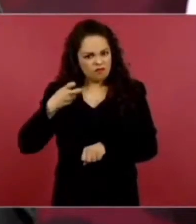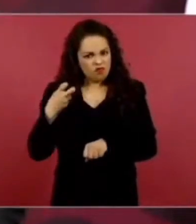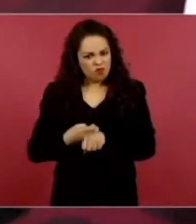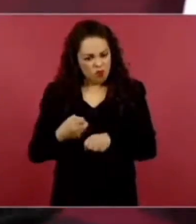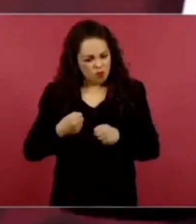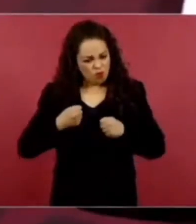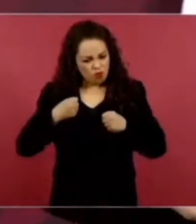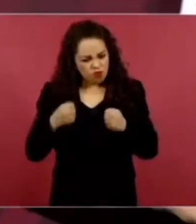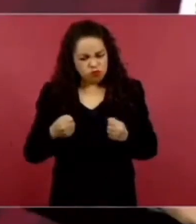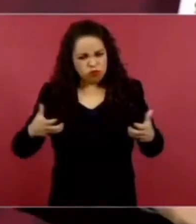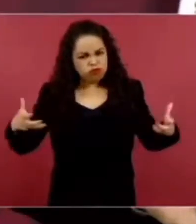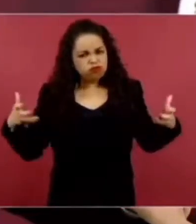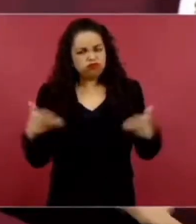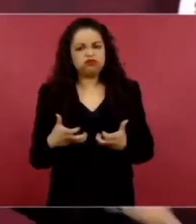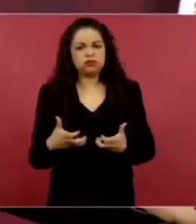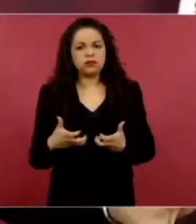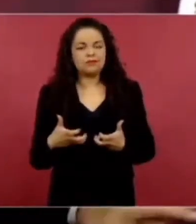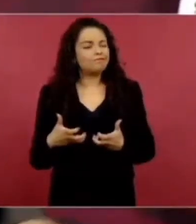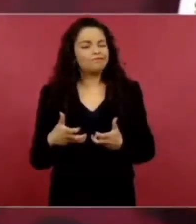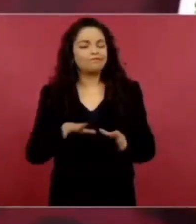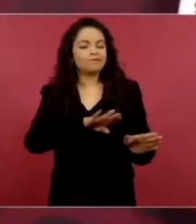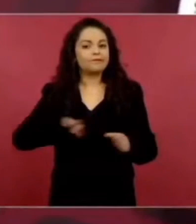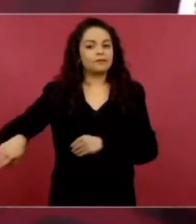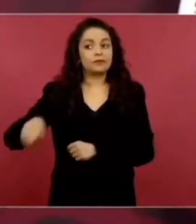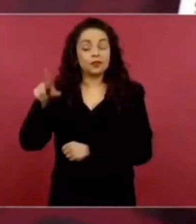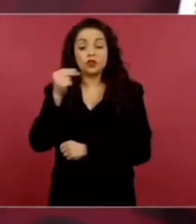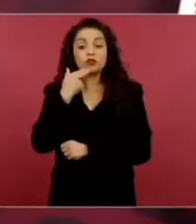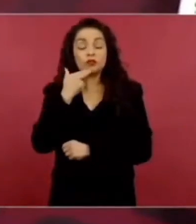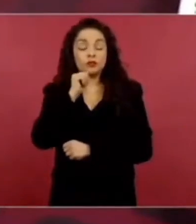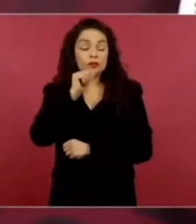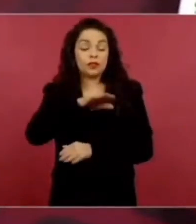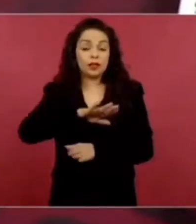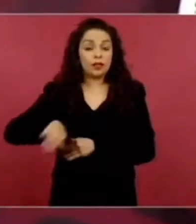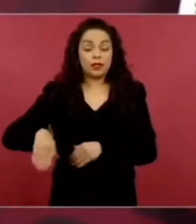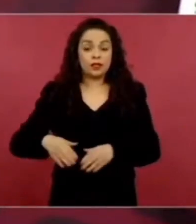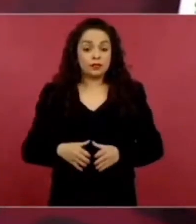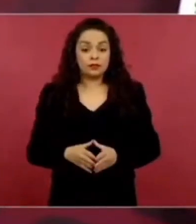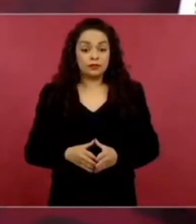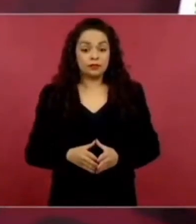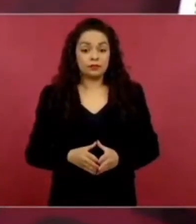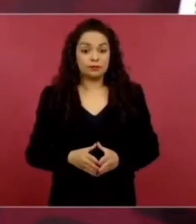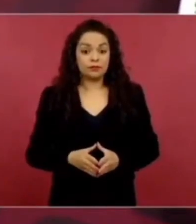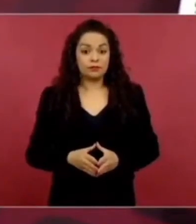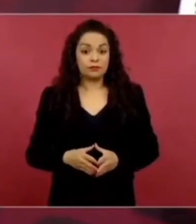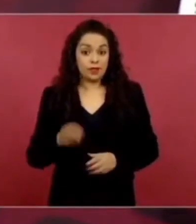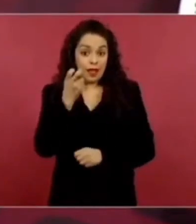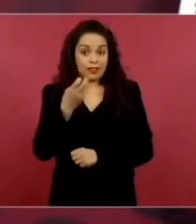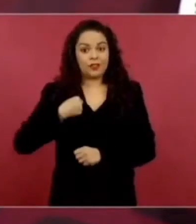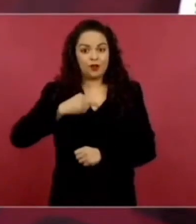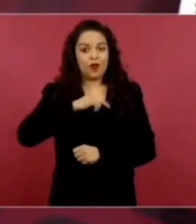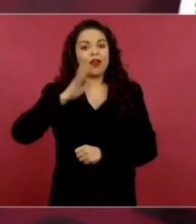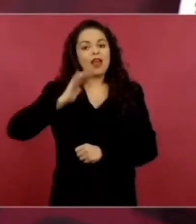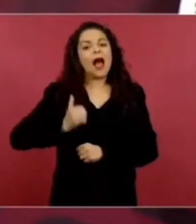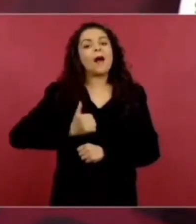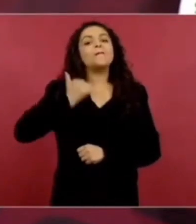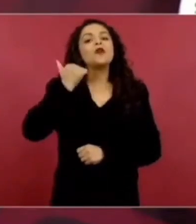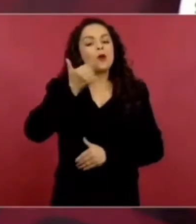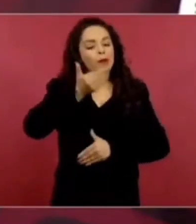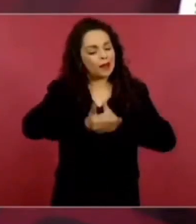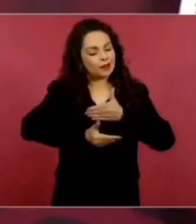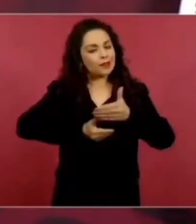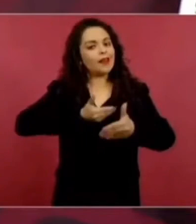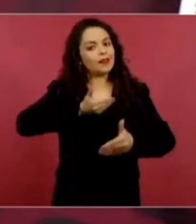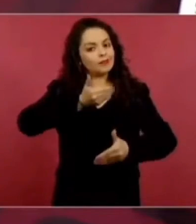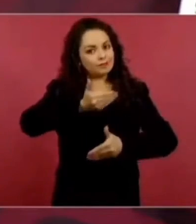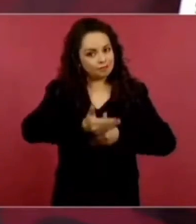Entonces, eso no. No. En eso llevamos ventaja. Y lo otro